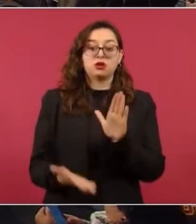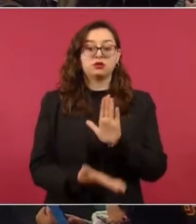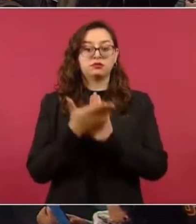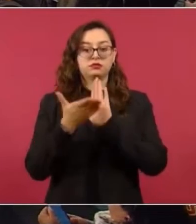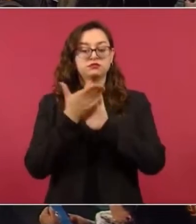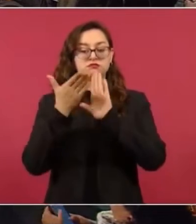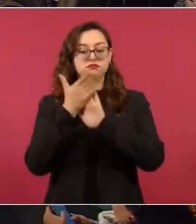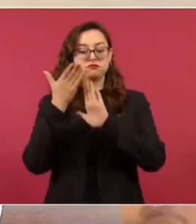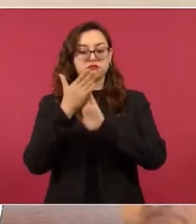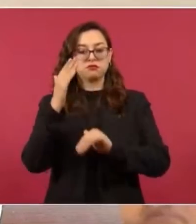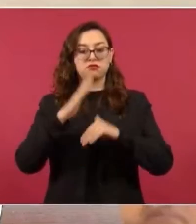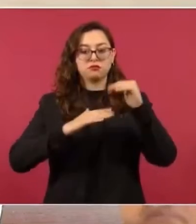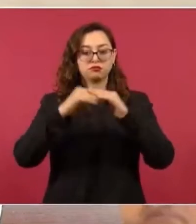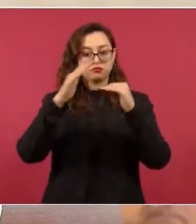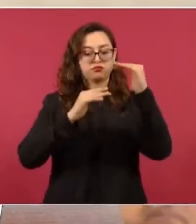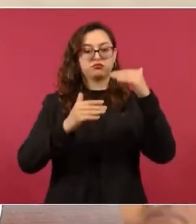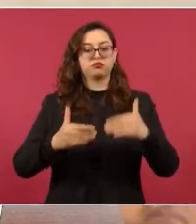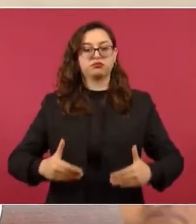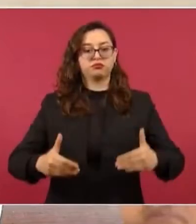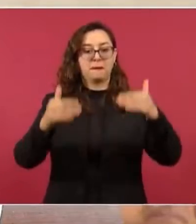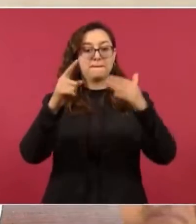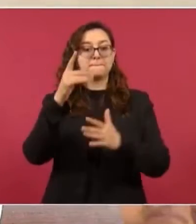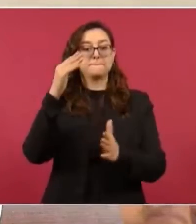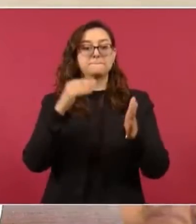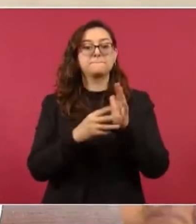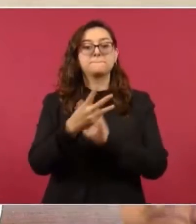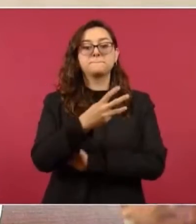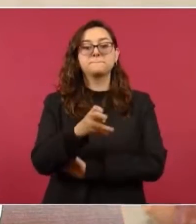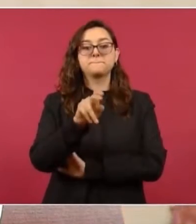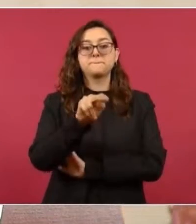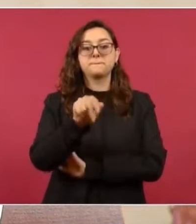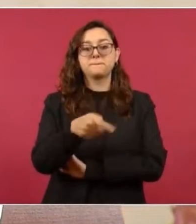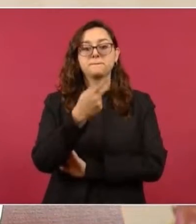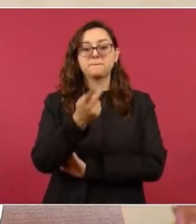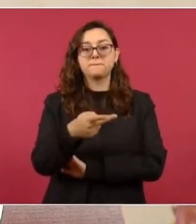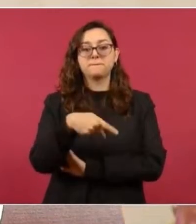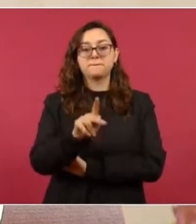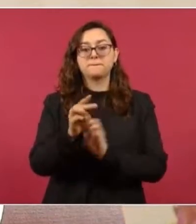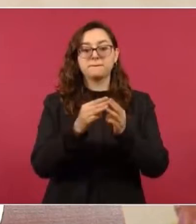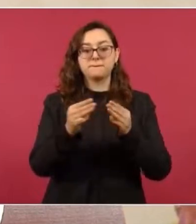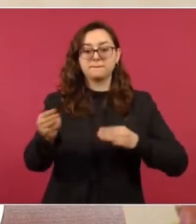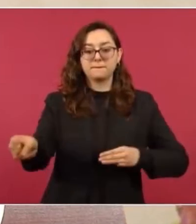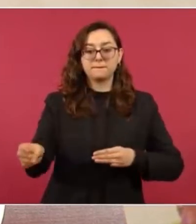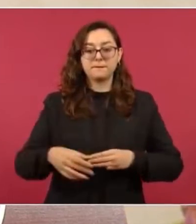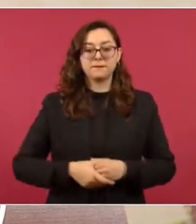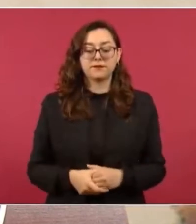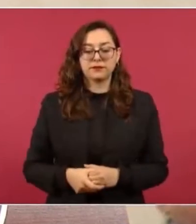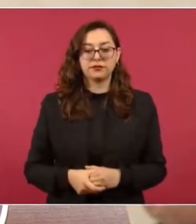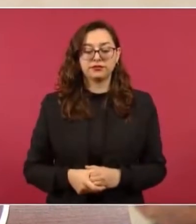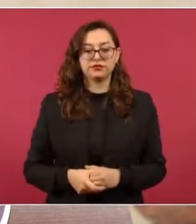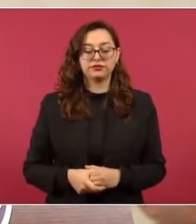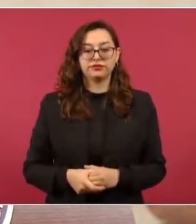mil 488 kilómetros, menos de la mitad.